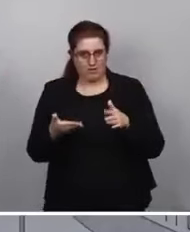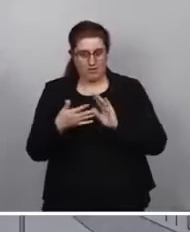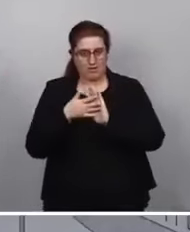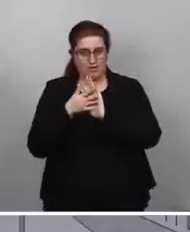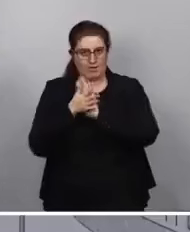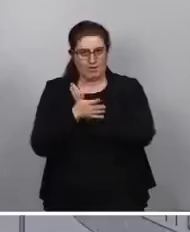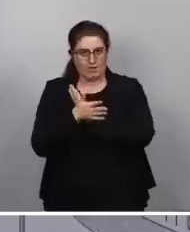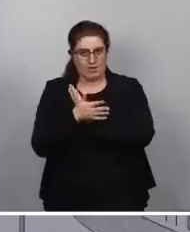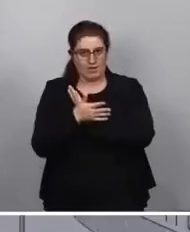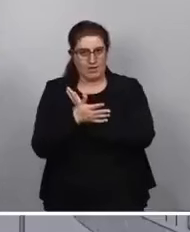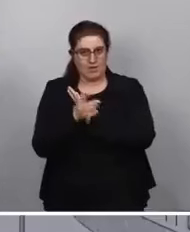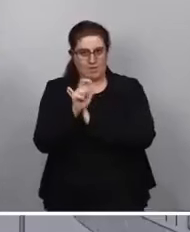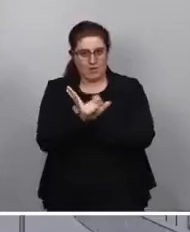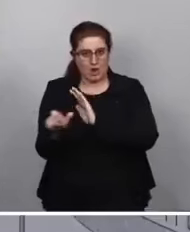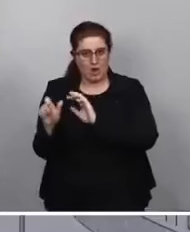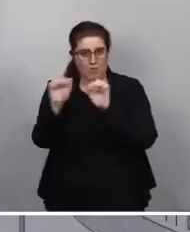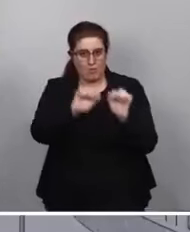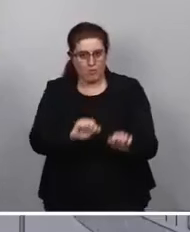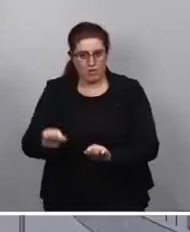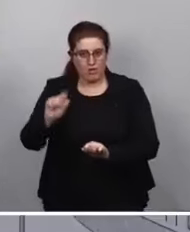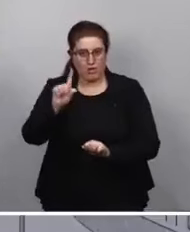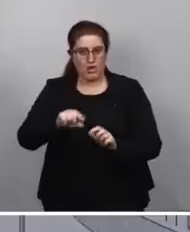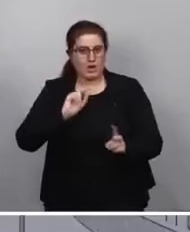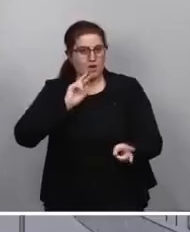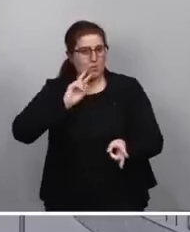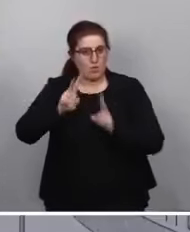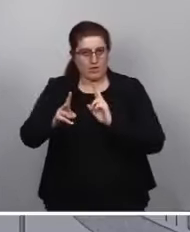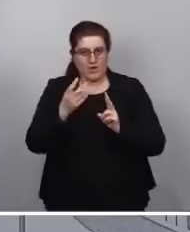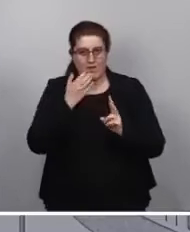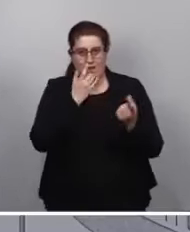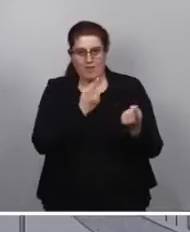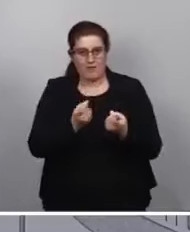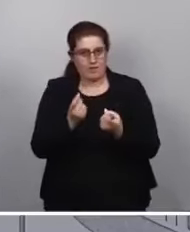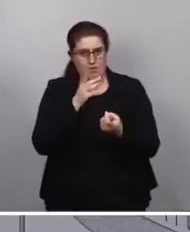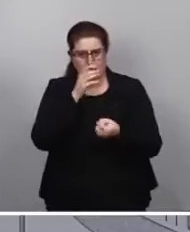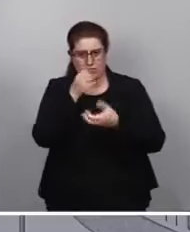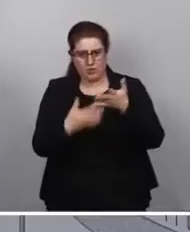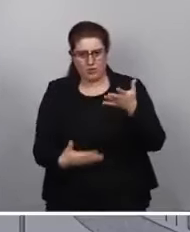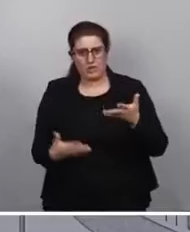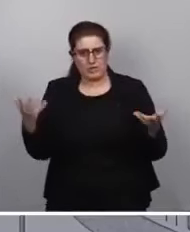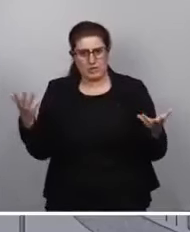estamos en proteger a la gente y dar respuesta a sus necesidades que son muchas y muy urgentes.